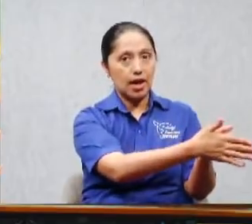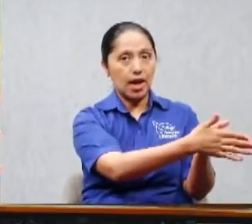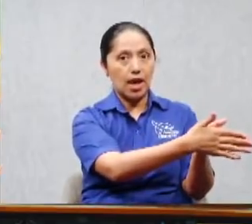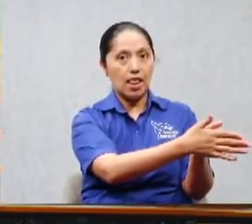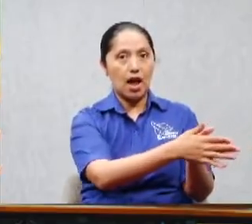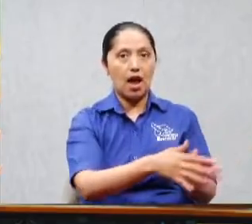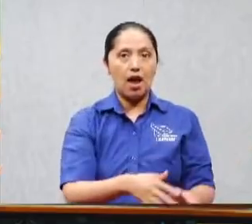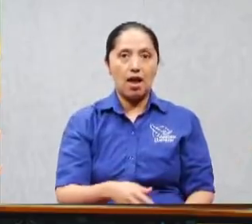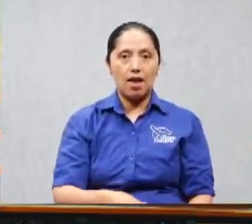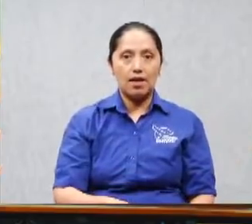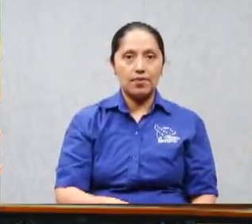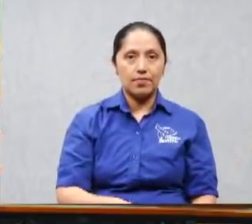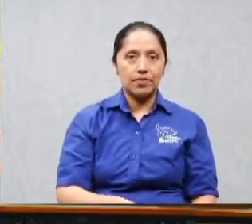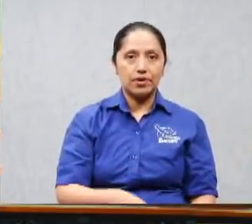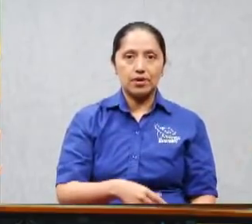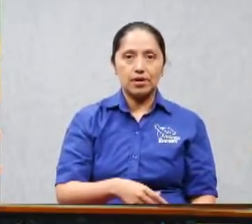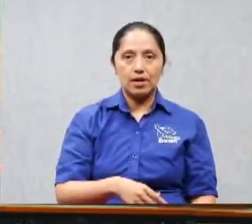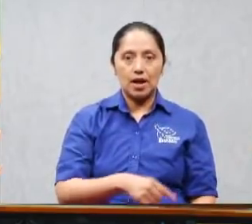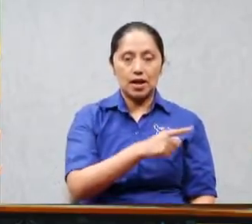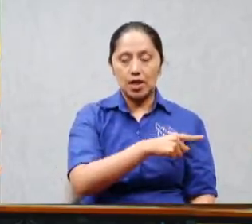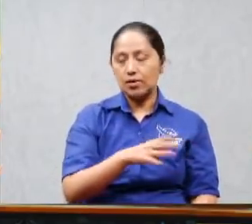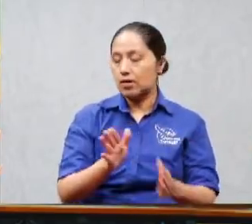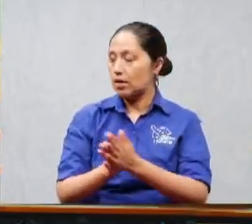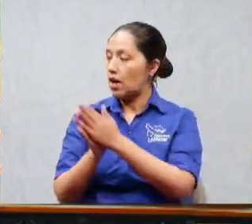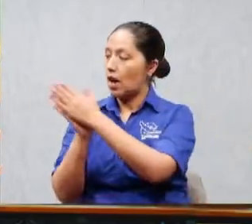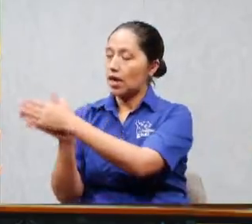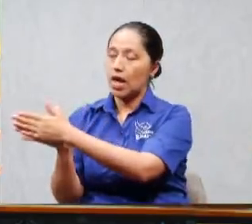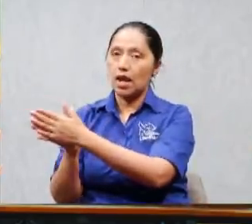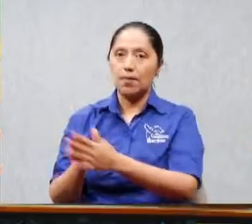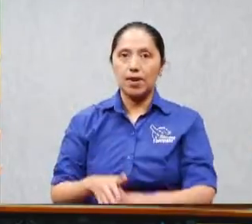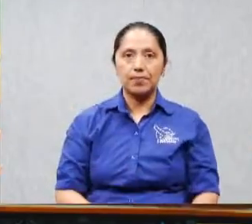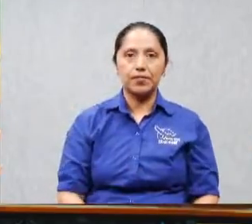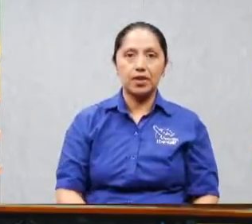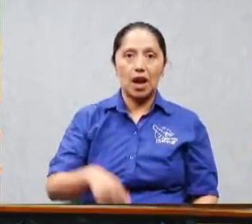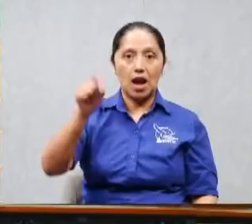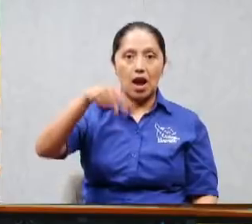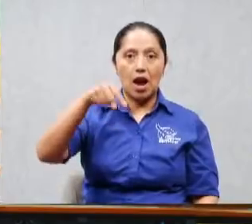están entregando todas ahora vamos a levantar la ofrenda